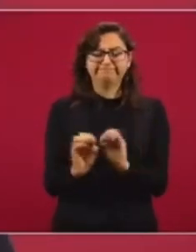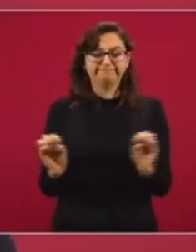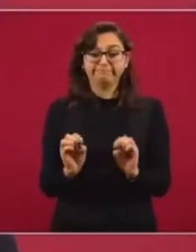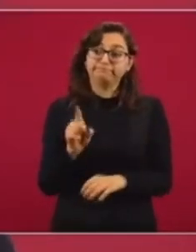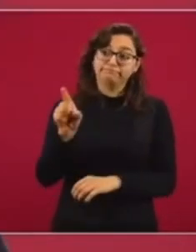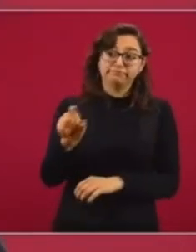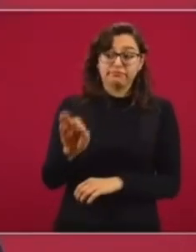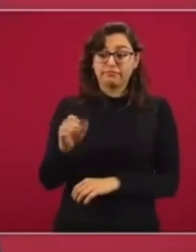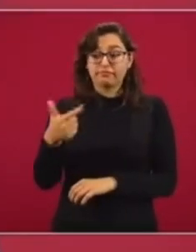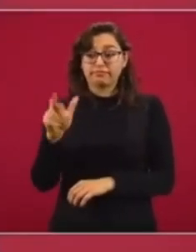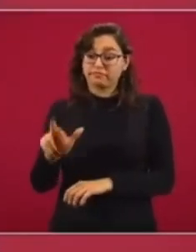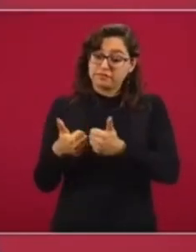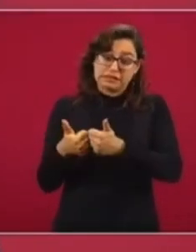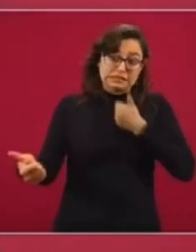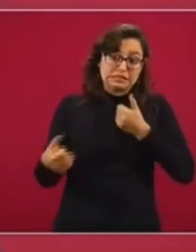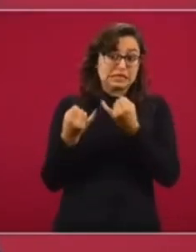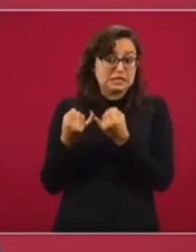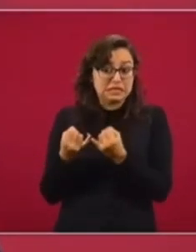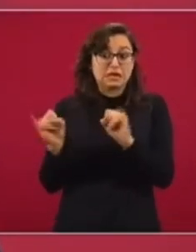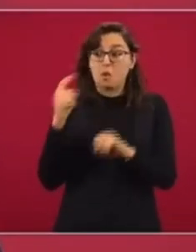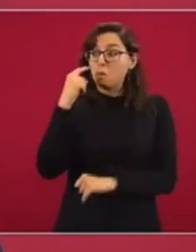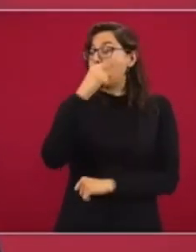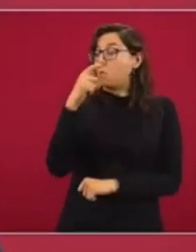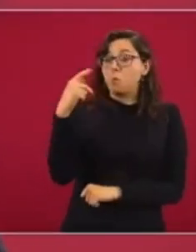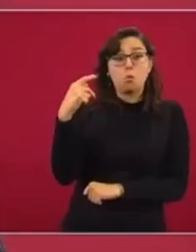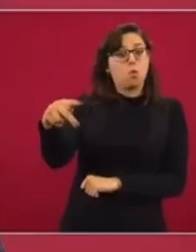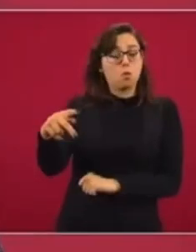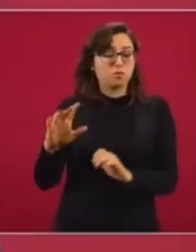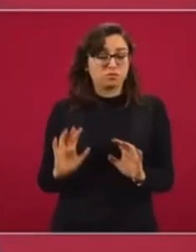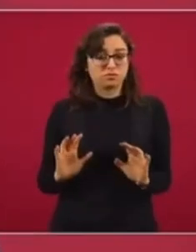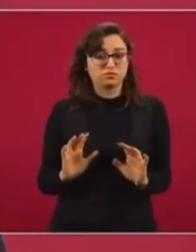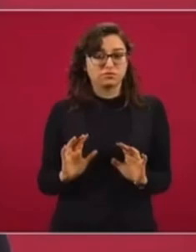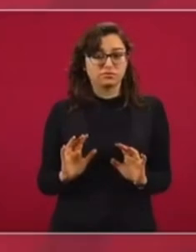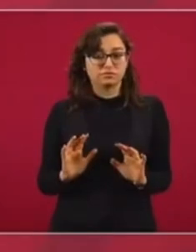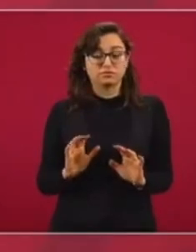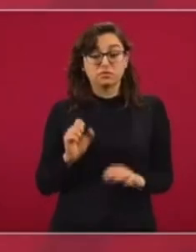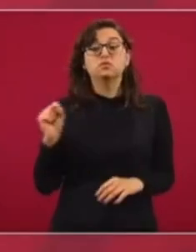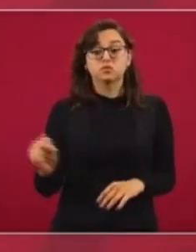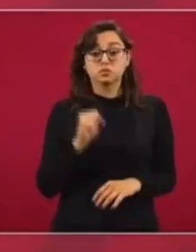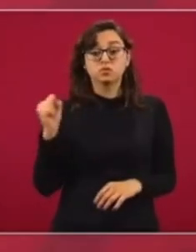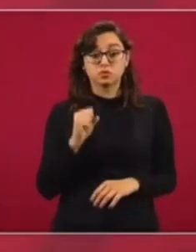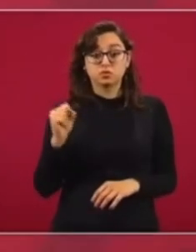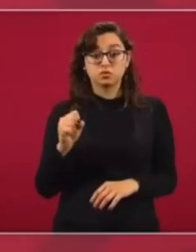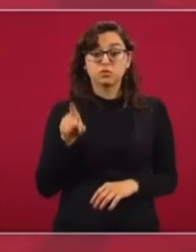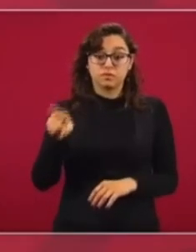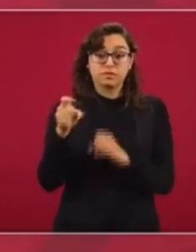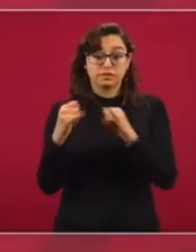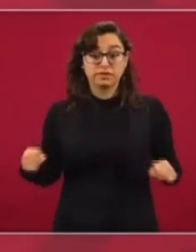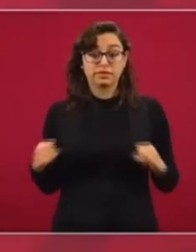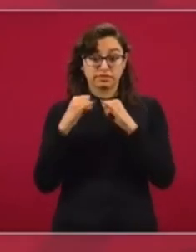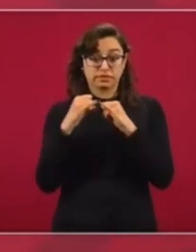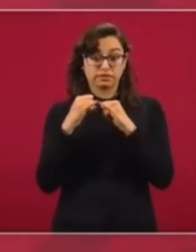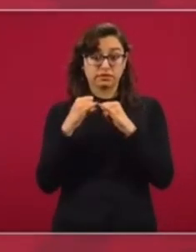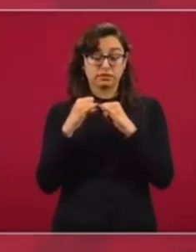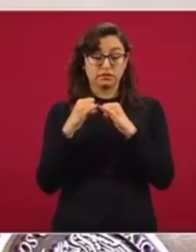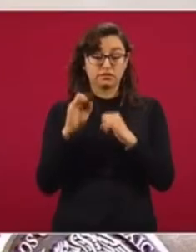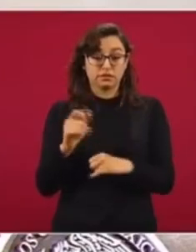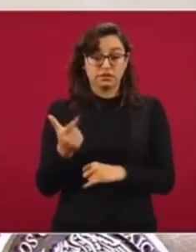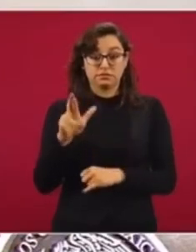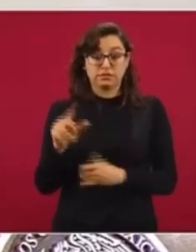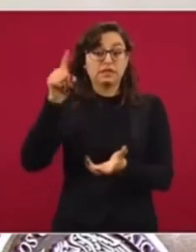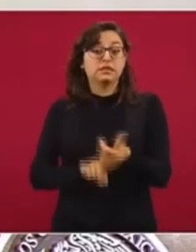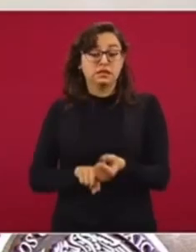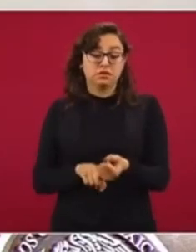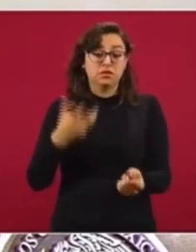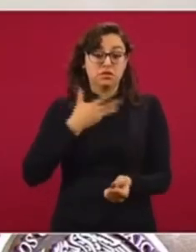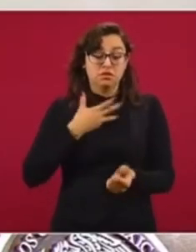Es la Fiscalía que es un órgano autónomo que afortunadamente, porque no solo es la institución, tiene un